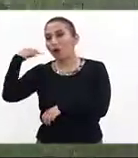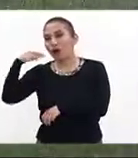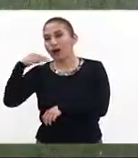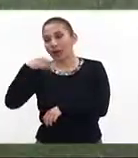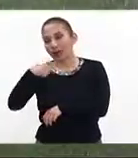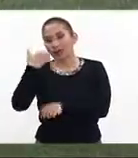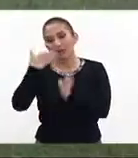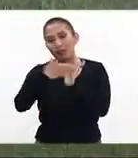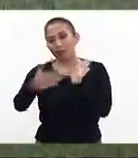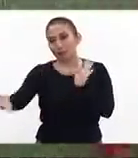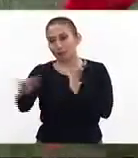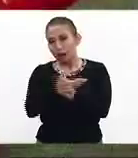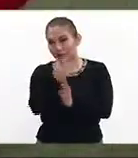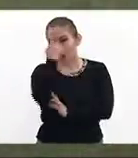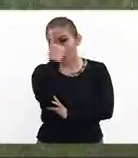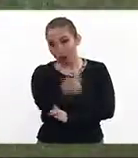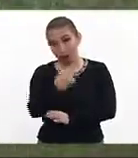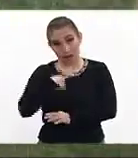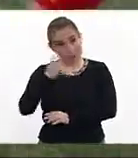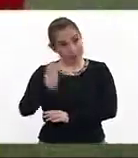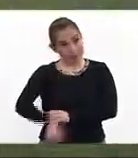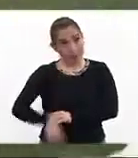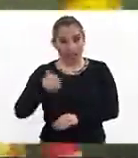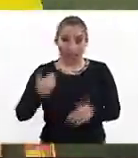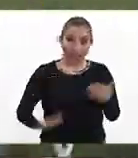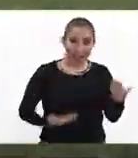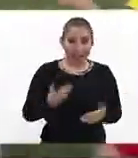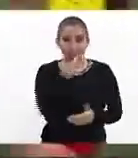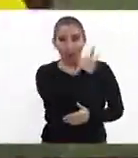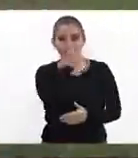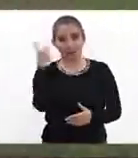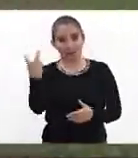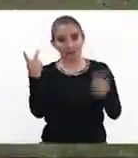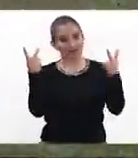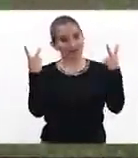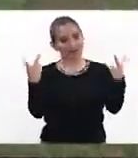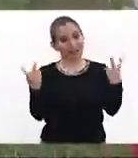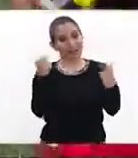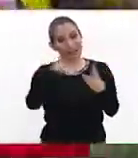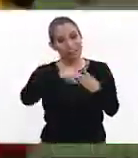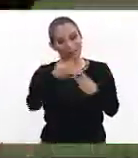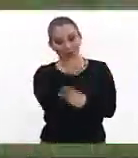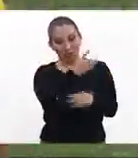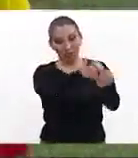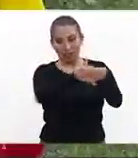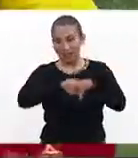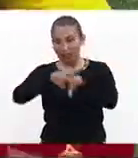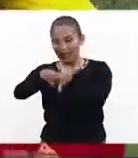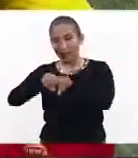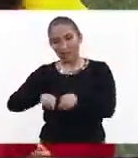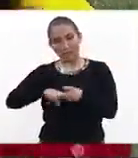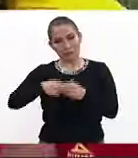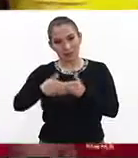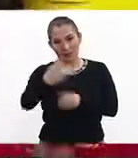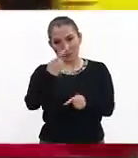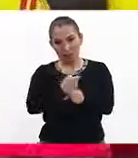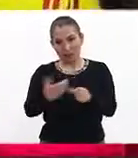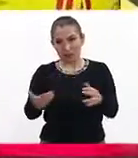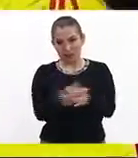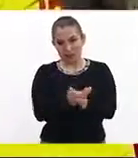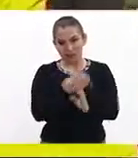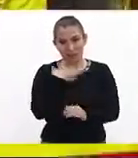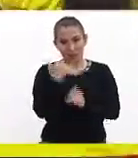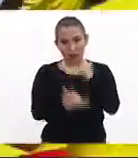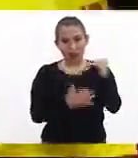en esta jornada uno, sí, bailele, porque empataron 2 a 2 el marcador, así arrancan ambas escuadras en esta primera jornada